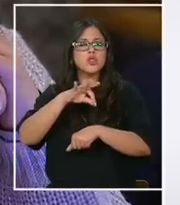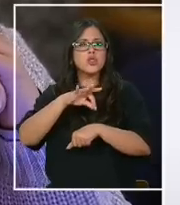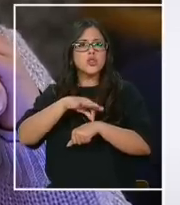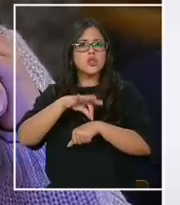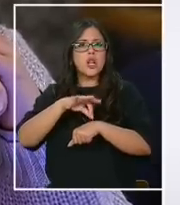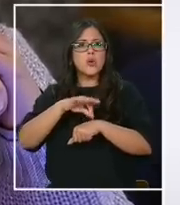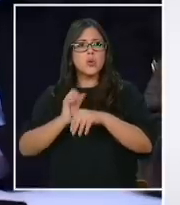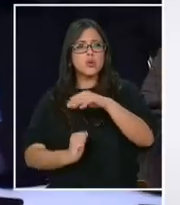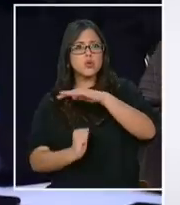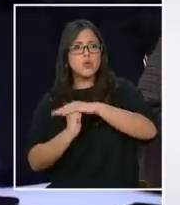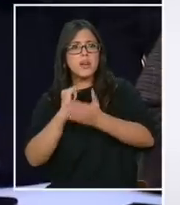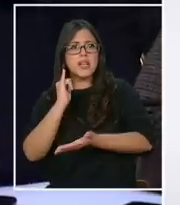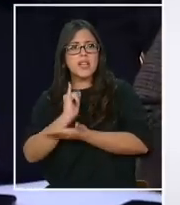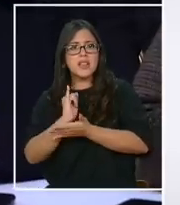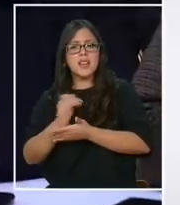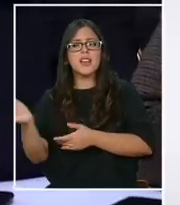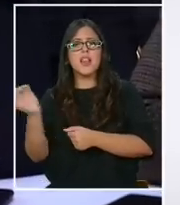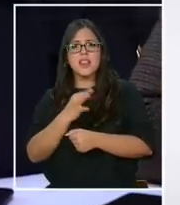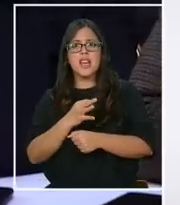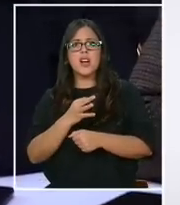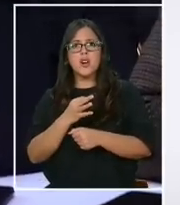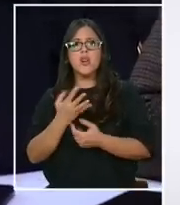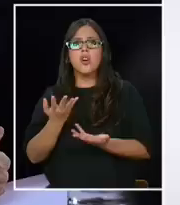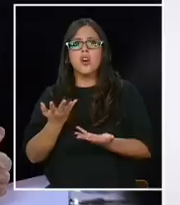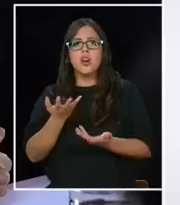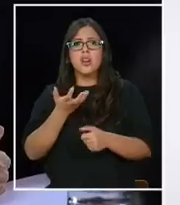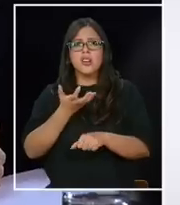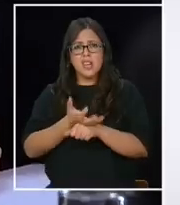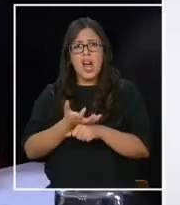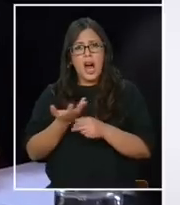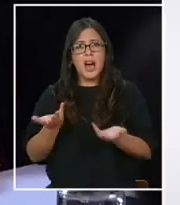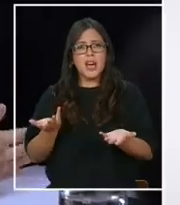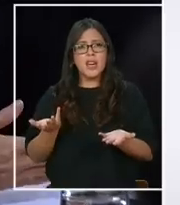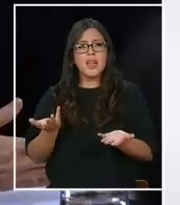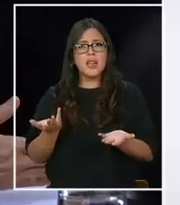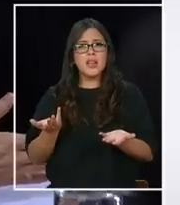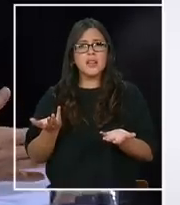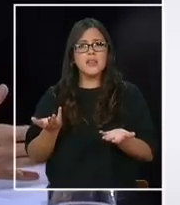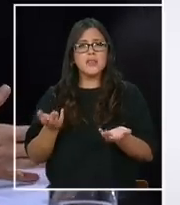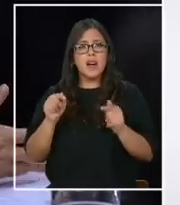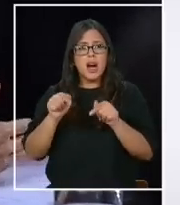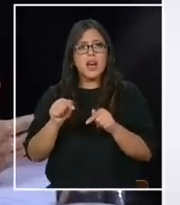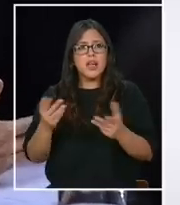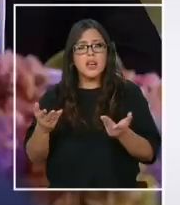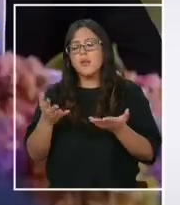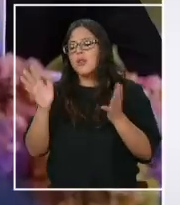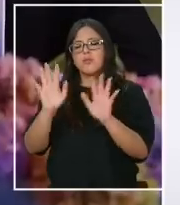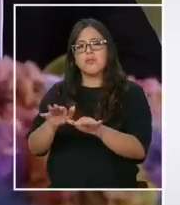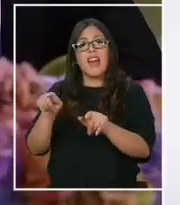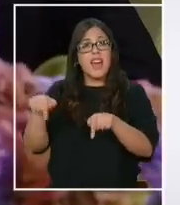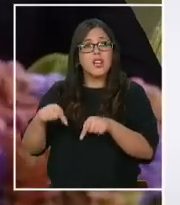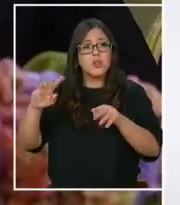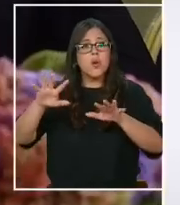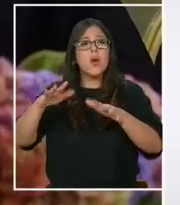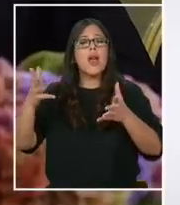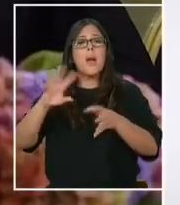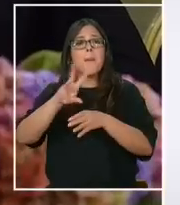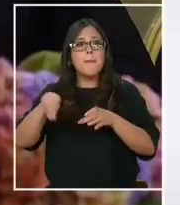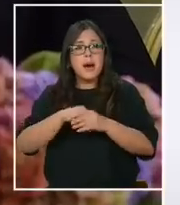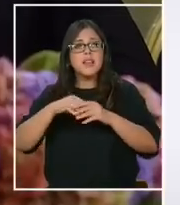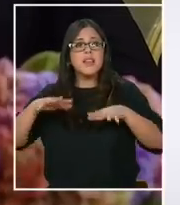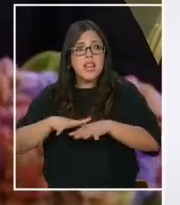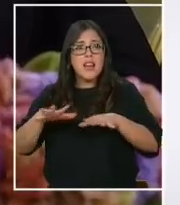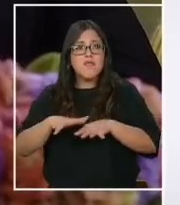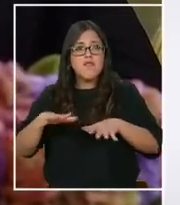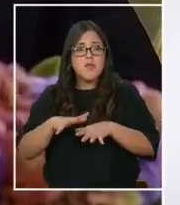en Noticia 24, dijo que había agua en la piscina. ¿Qué cree usted? Bueno, forma parte del esfuerzo que estamos desarrollando a través de las múltiples